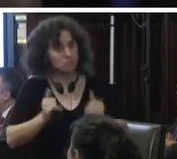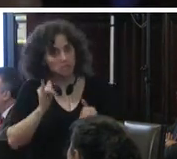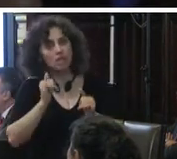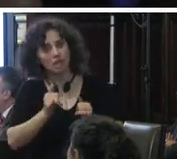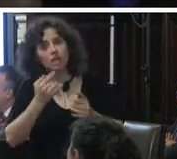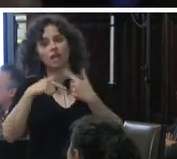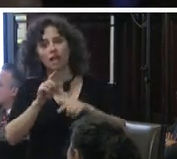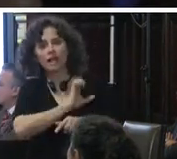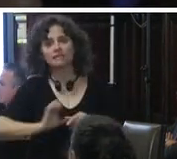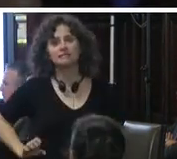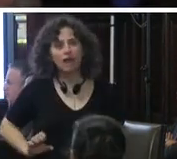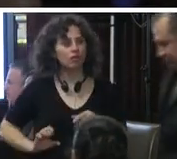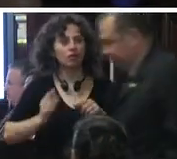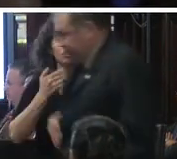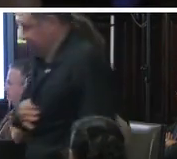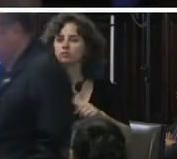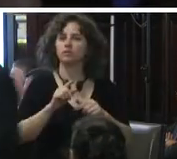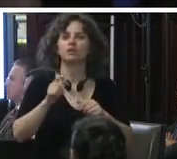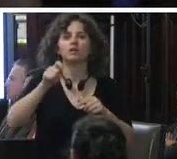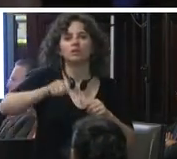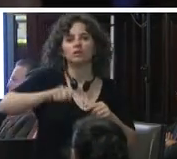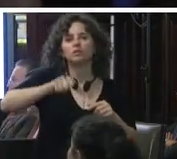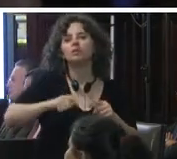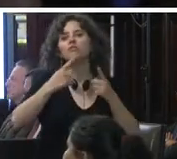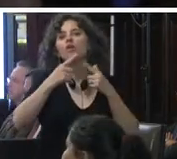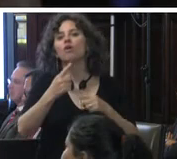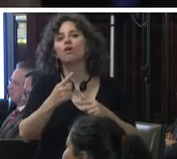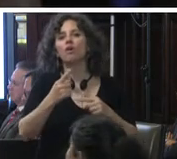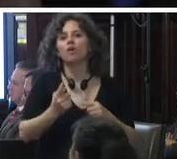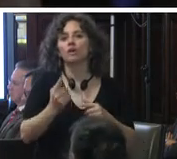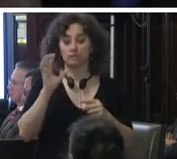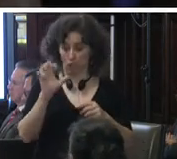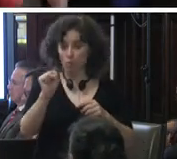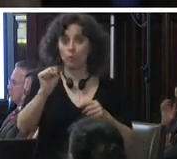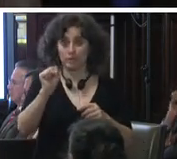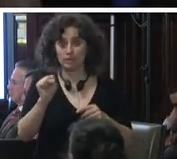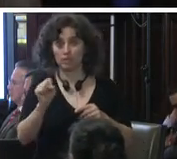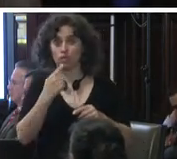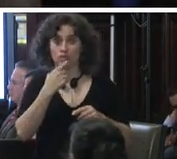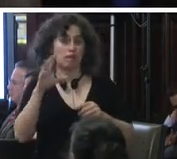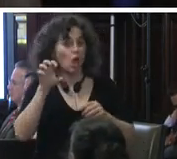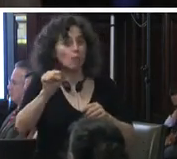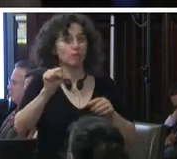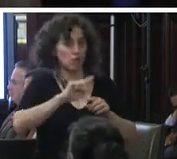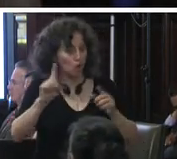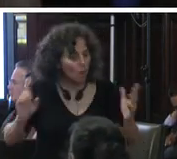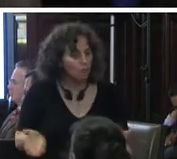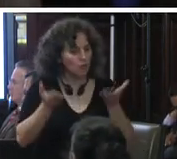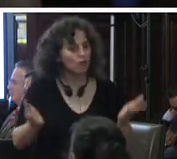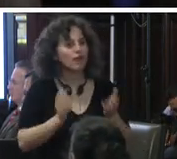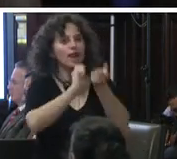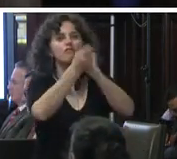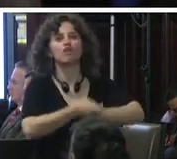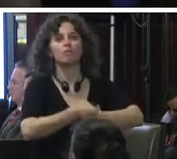estado que sobre todo del ejecutivo que digan que no están o que están comprometidos con no promover las reformas